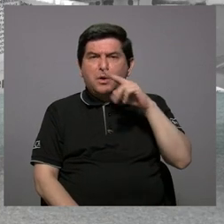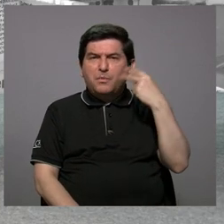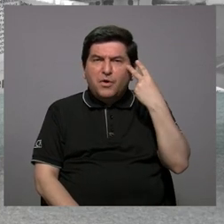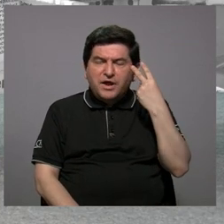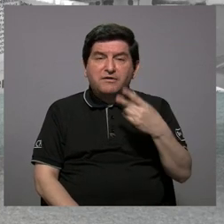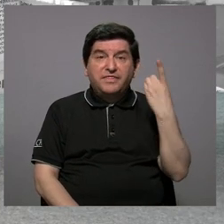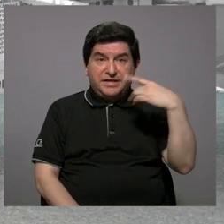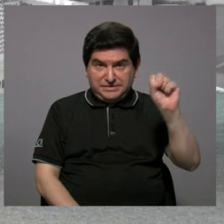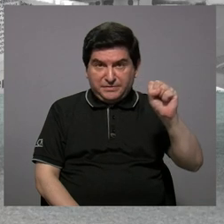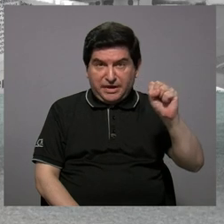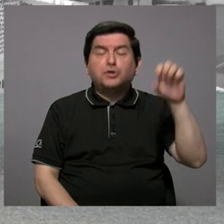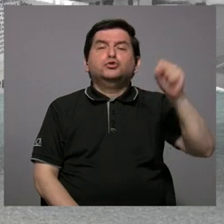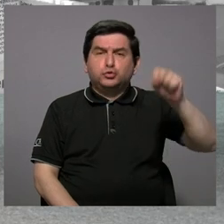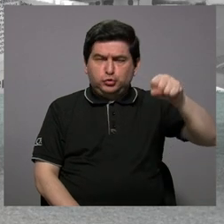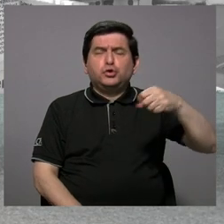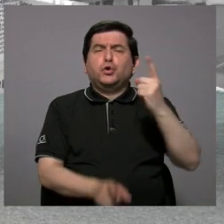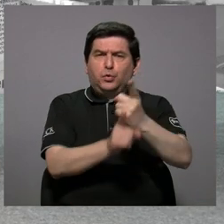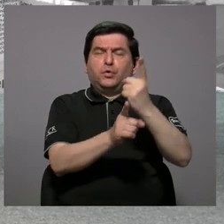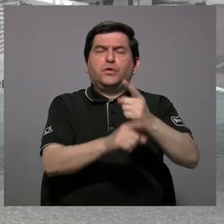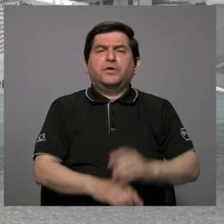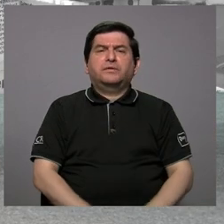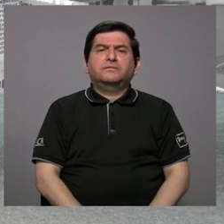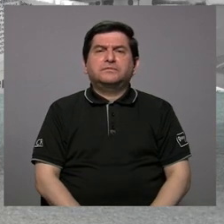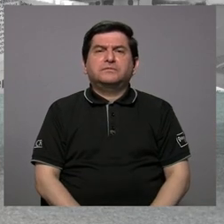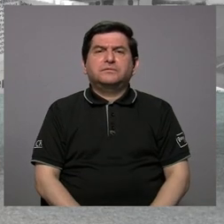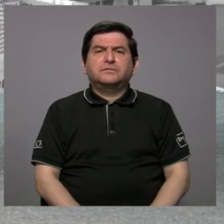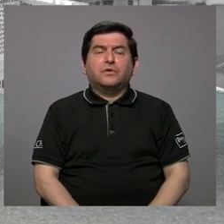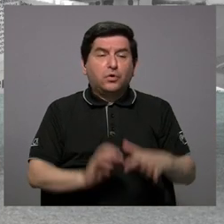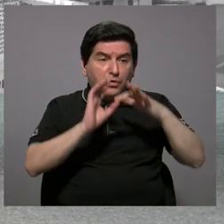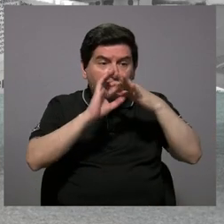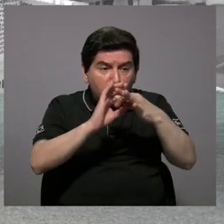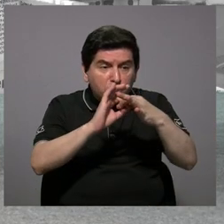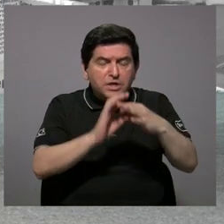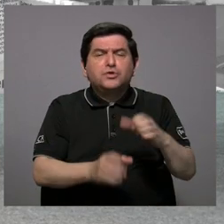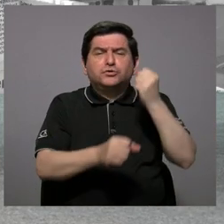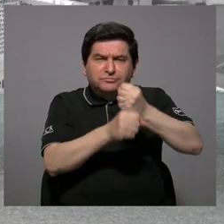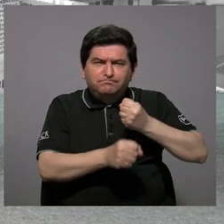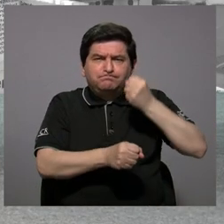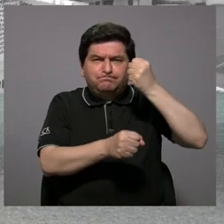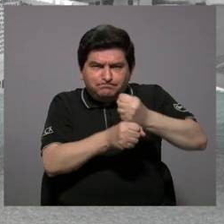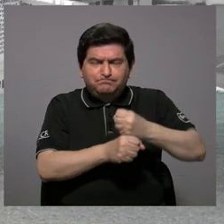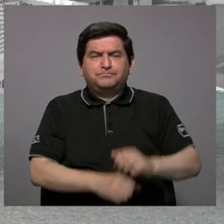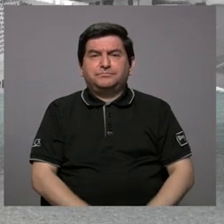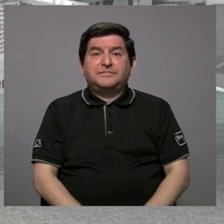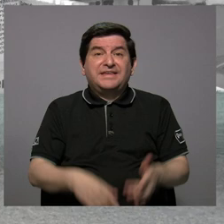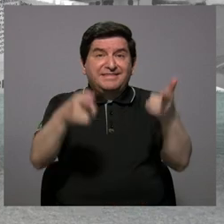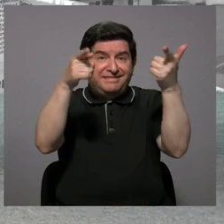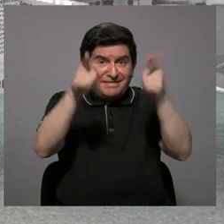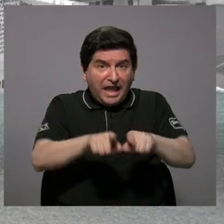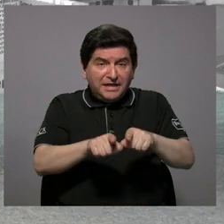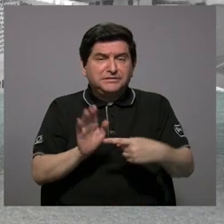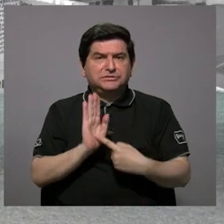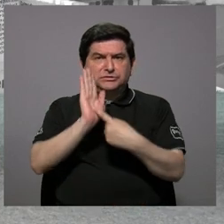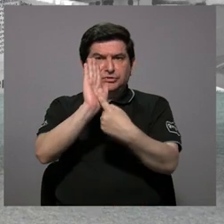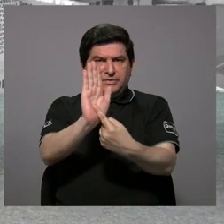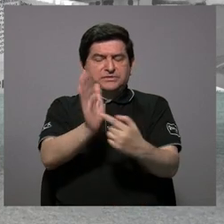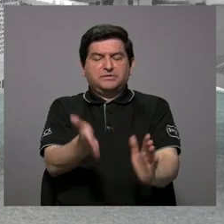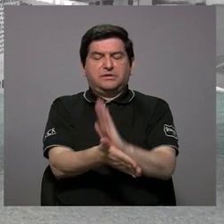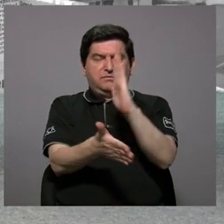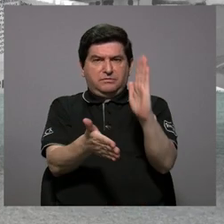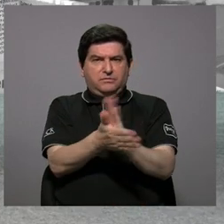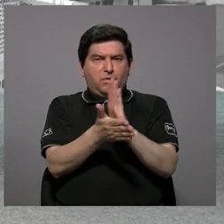Desamparados. Desamparados, exactamente, estamos ahí uniendo y haciendo fuerza y de hecho, presentamos una